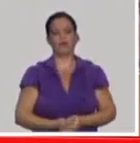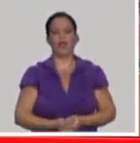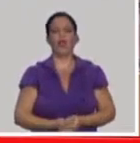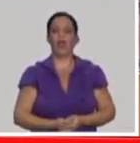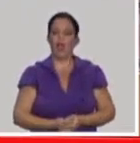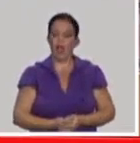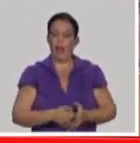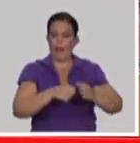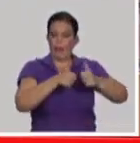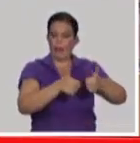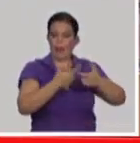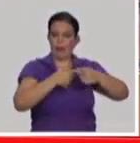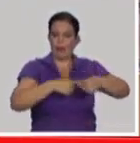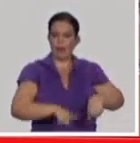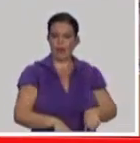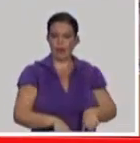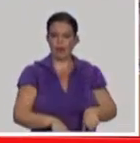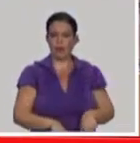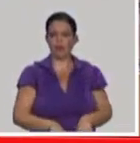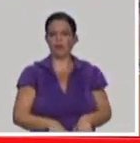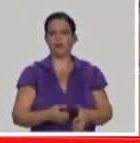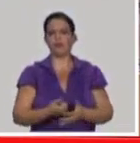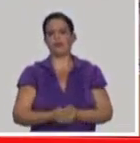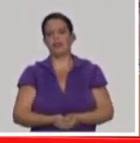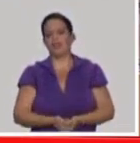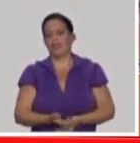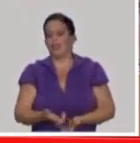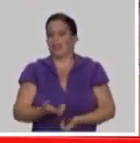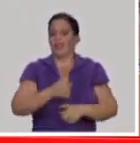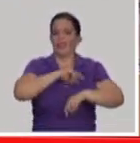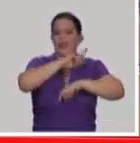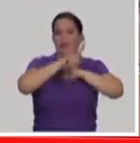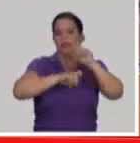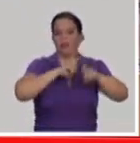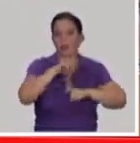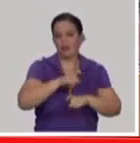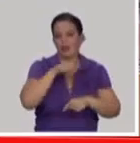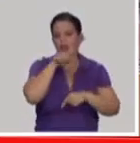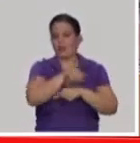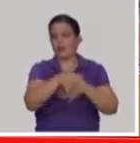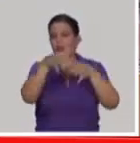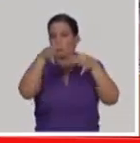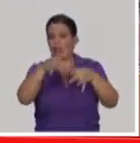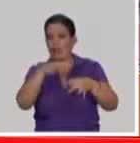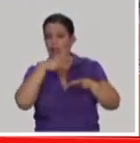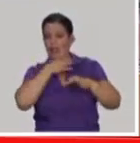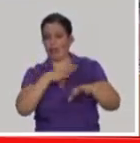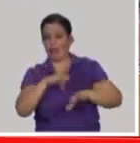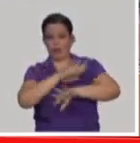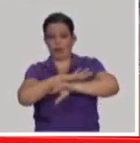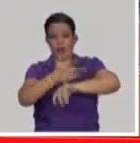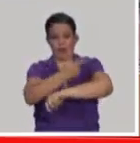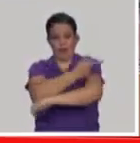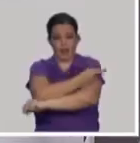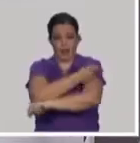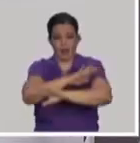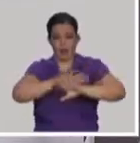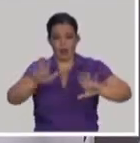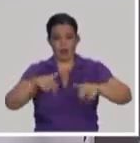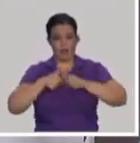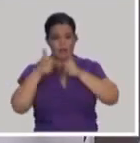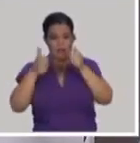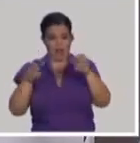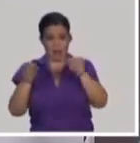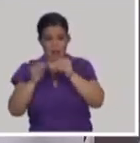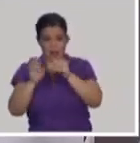¿cuánto genera de inmunicidad? Es decir, ¿cómo es la respuesta inmune que está dando la vacuna? Esa es la segunda pregunta. Porque